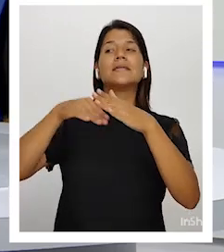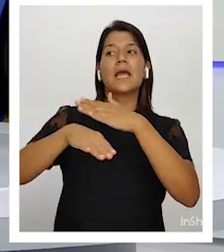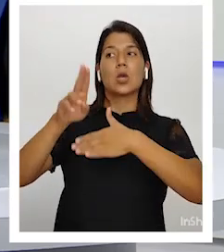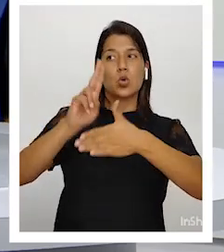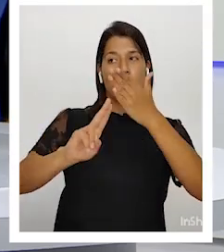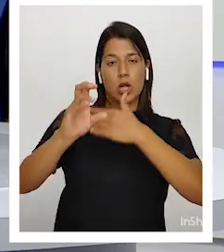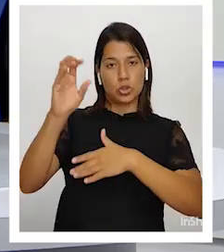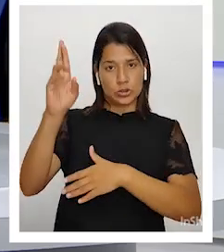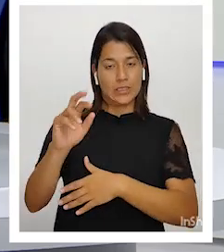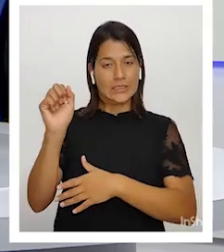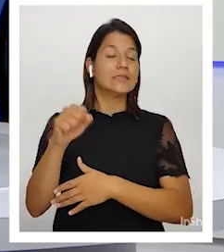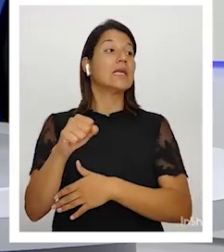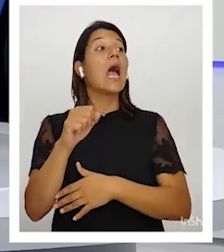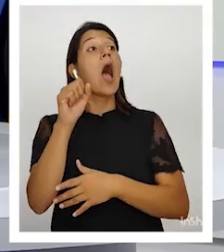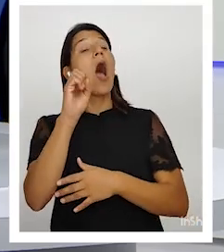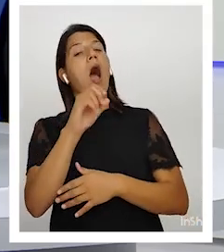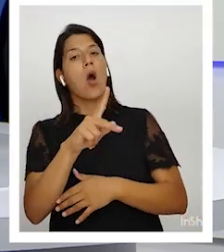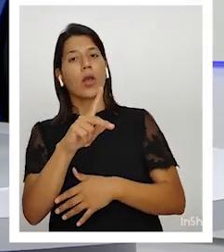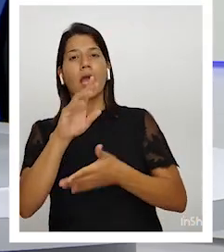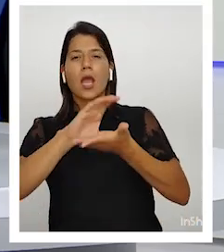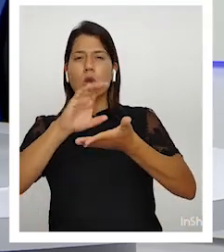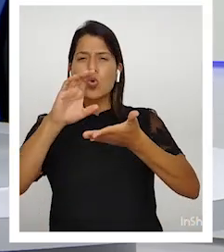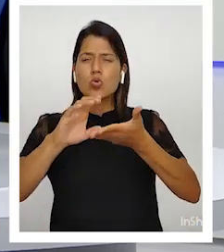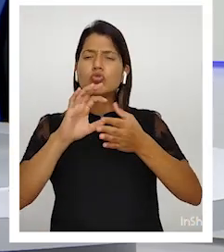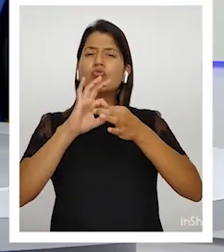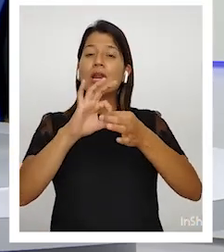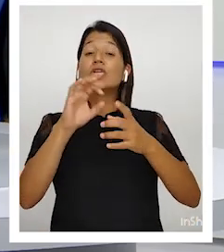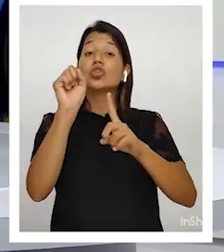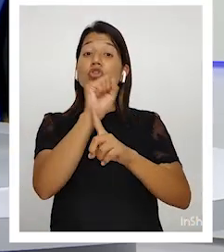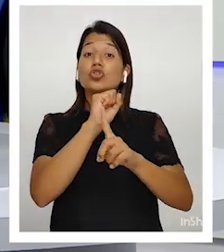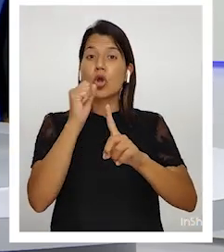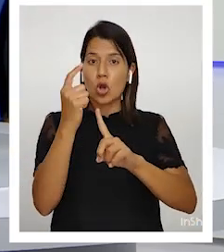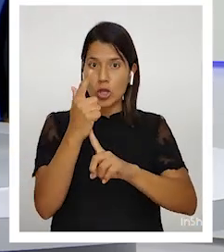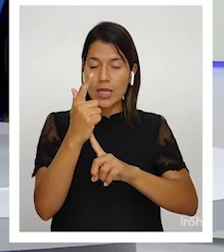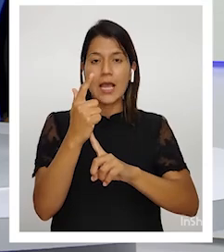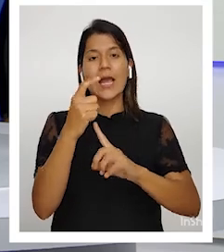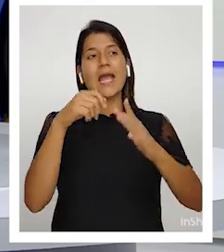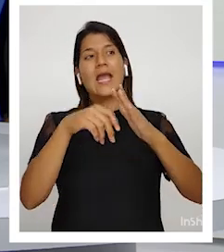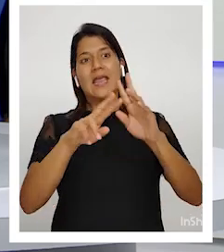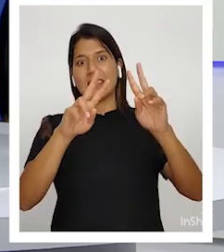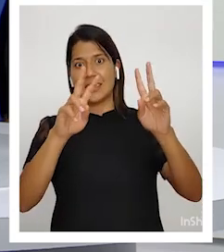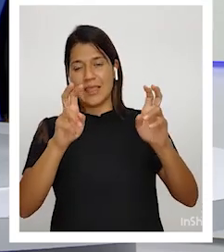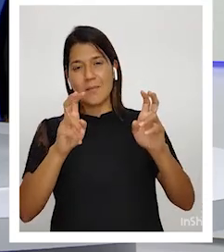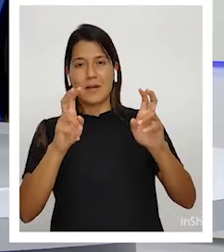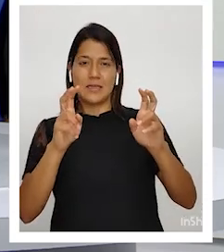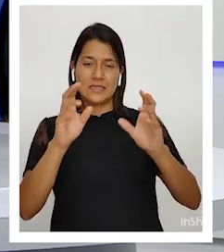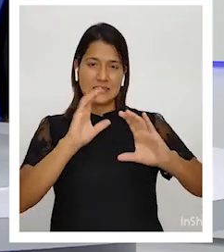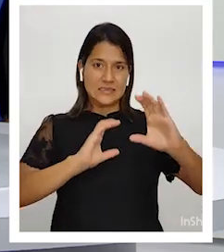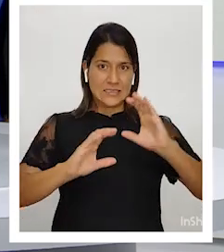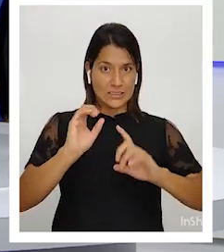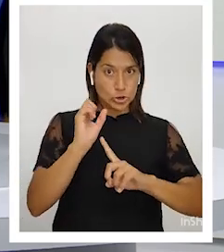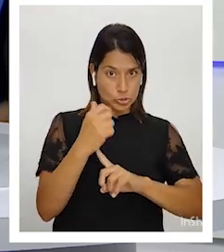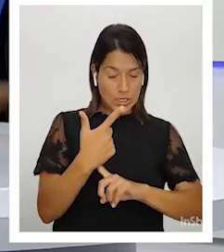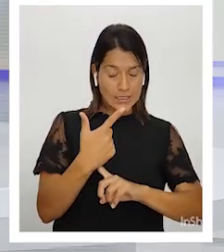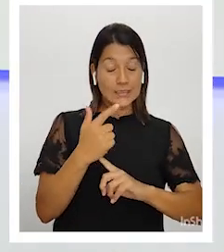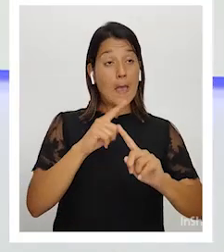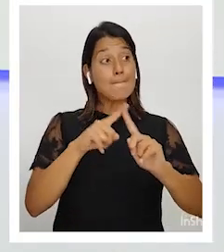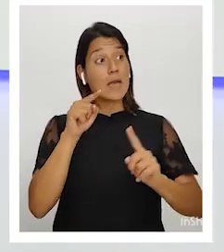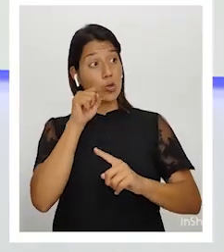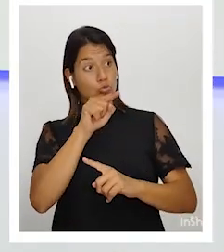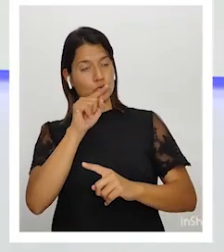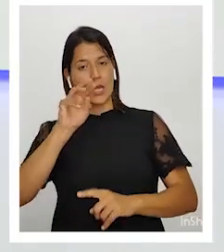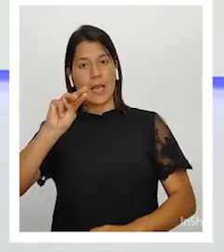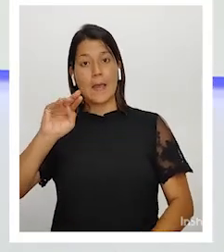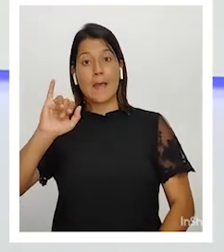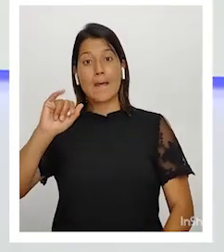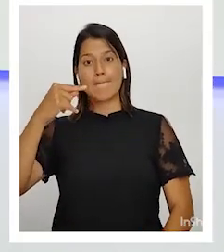impartiendo cursos sobre todo de sociología en el ámbito de las ciencias sociales. Don Miguel, pero usted ahora detrás de